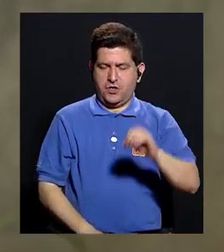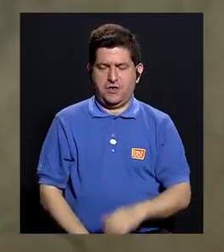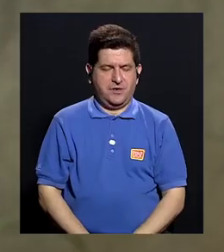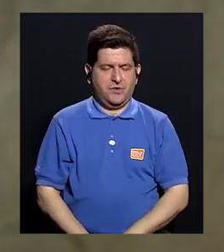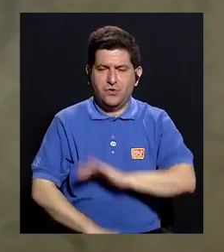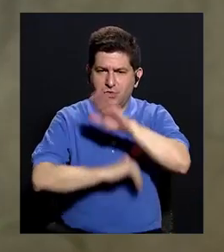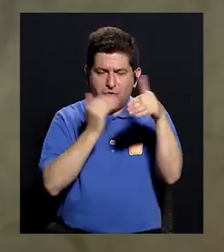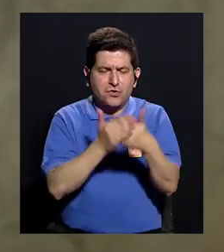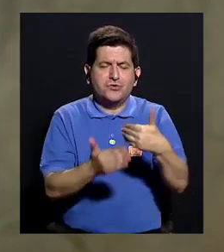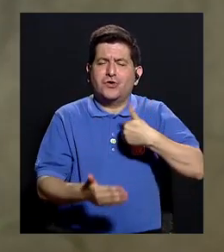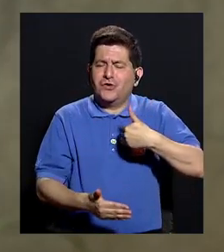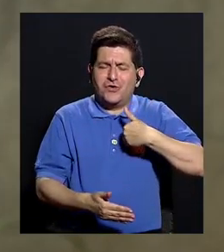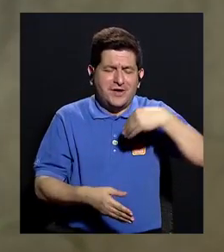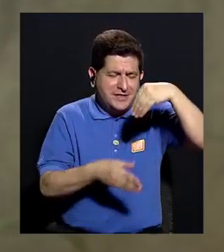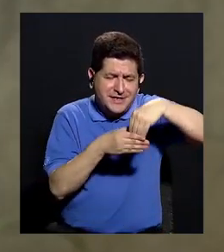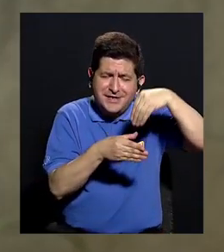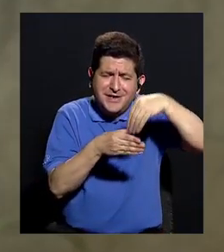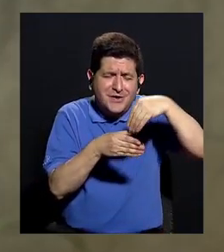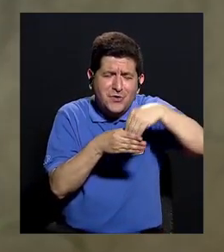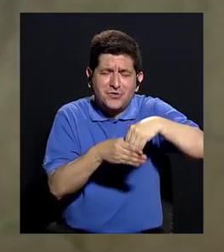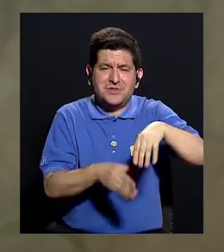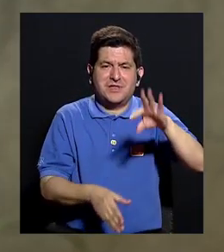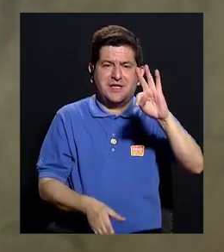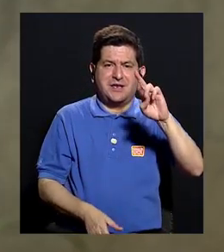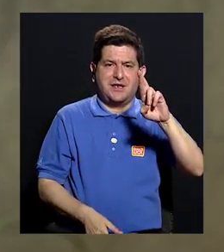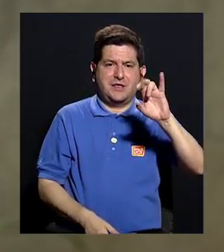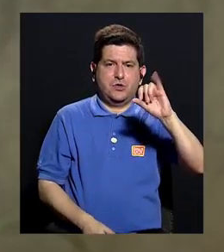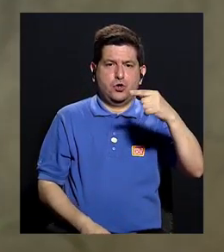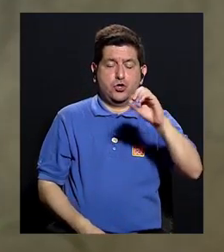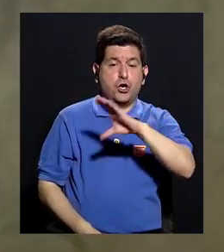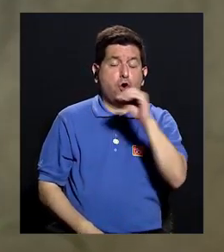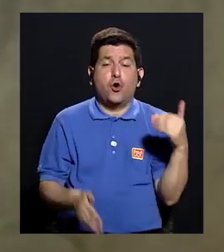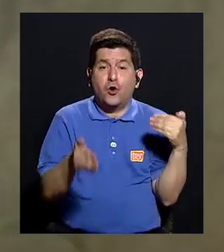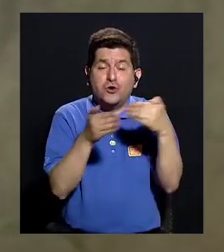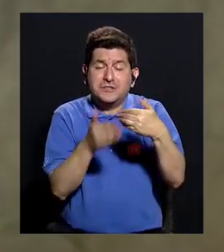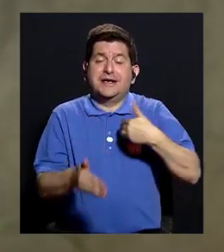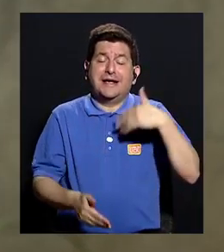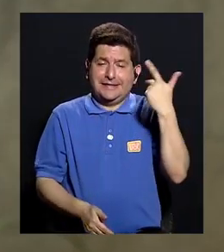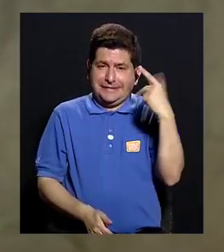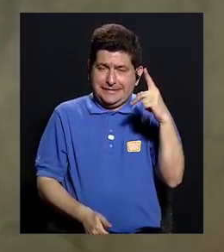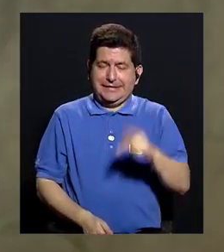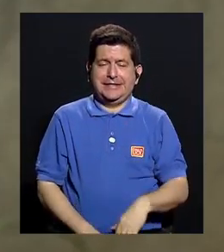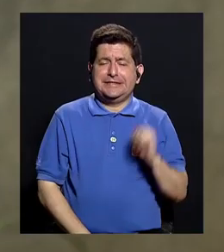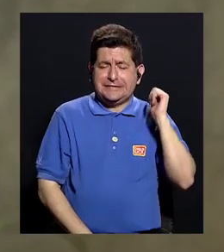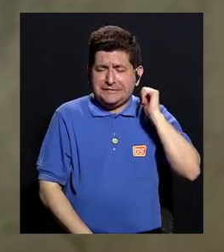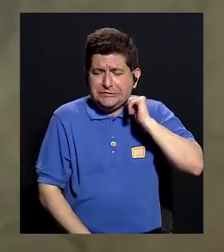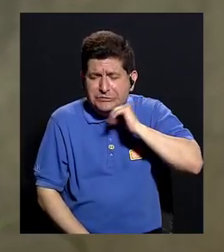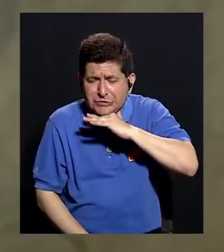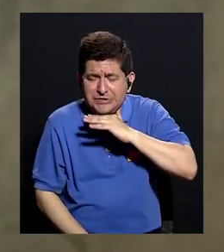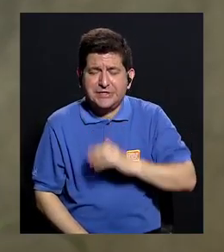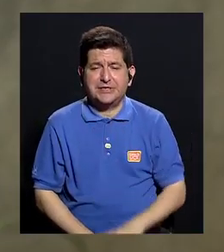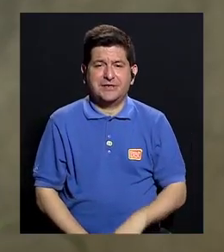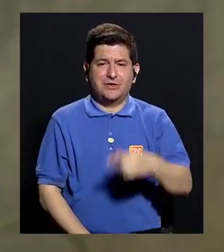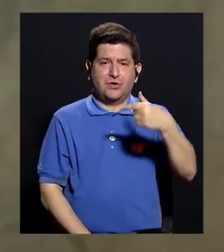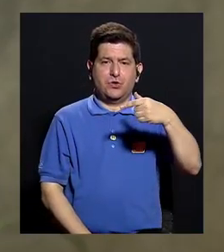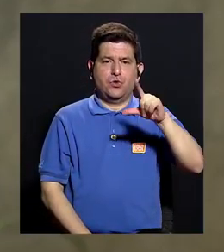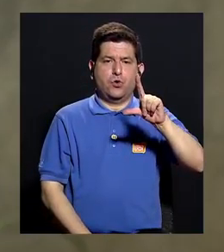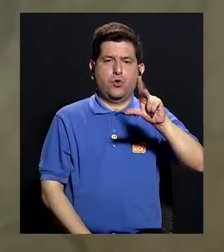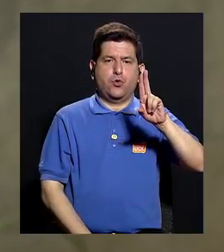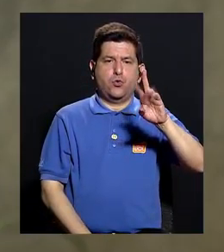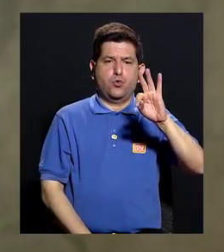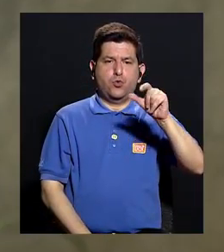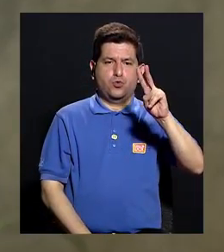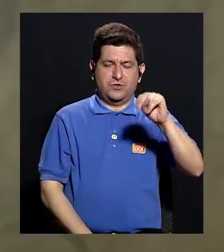trigo. Todo lo que pueda contener trigo o la mínima posibilidad de haber estado cerca de, tiene un riesgo de tener contaminación con el gluten.